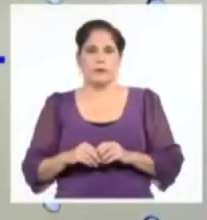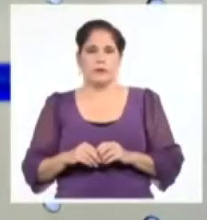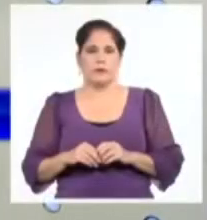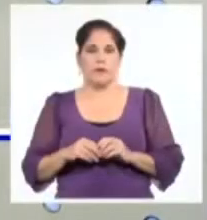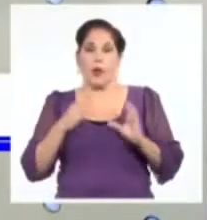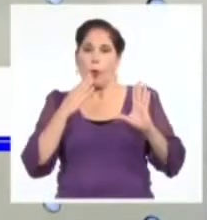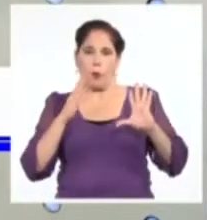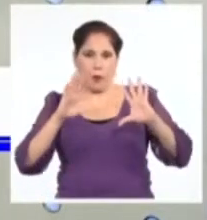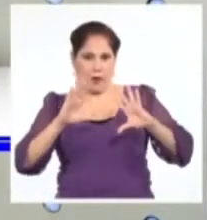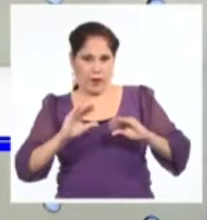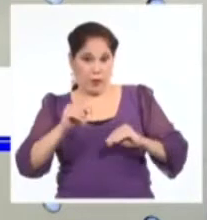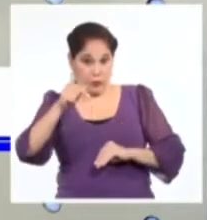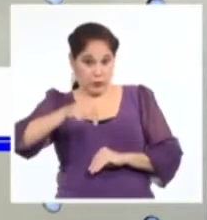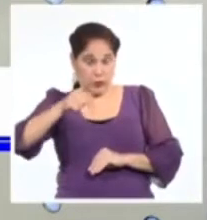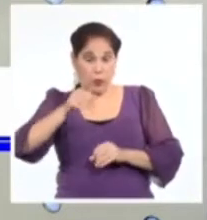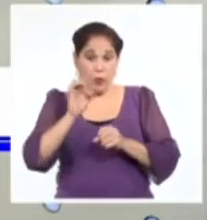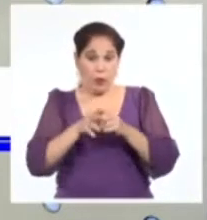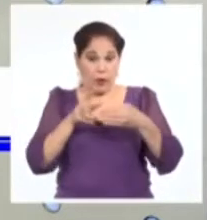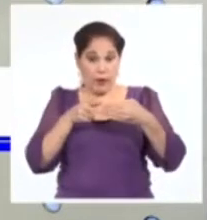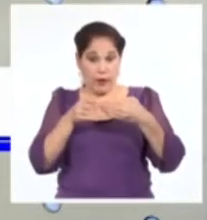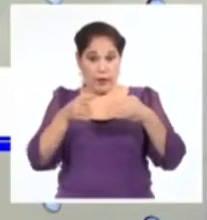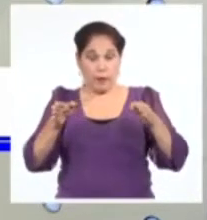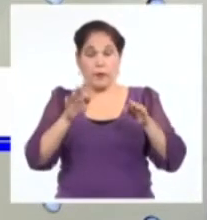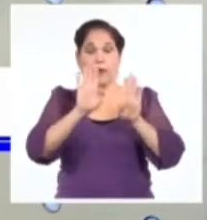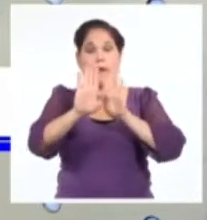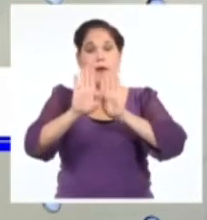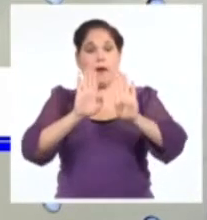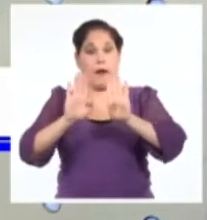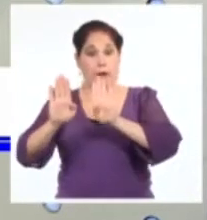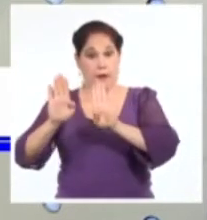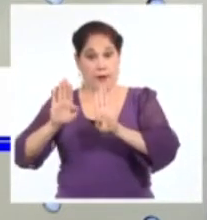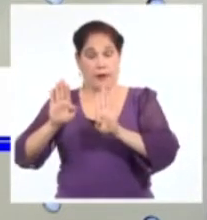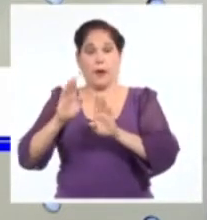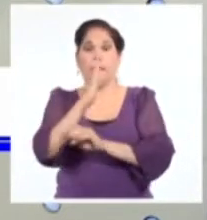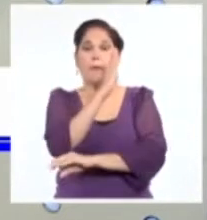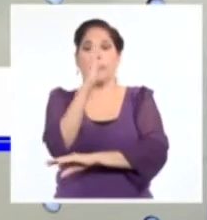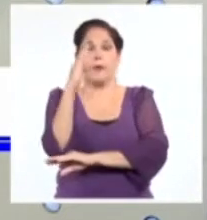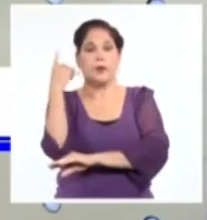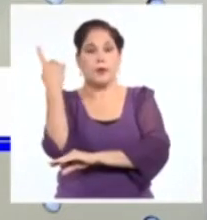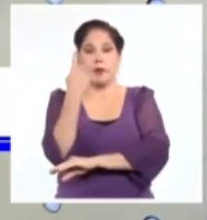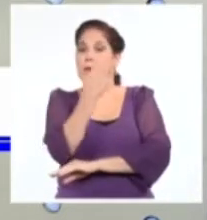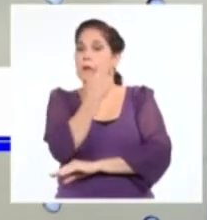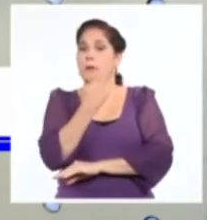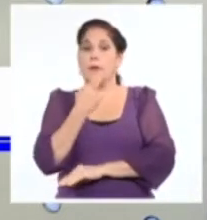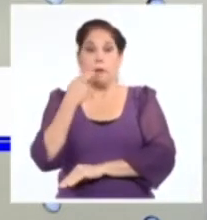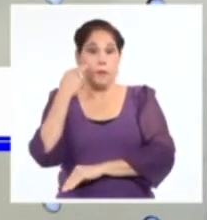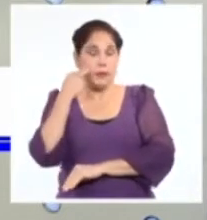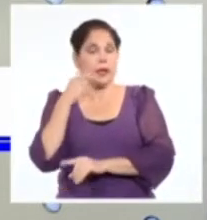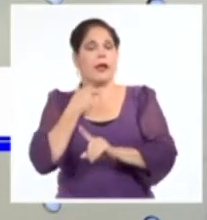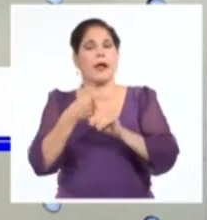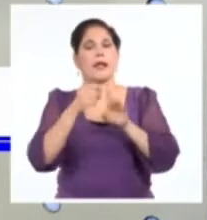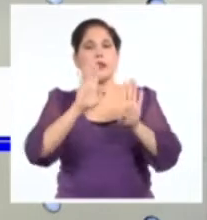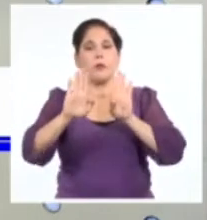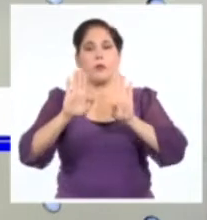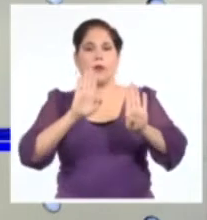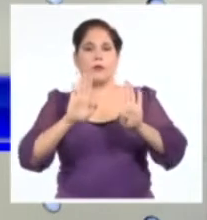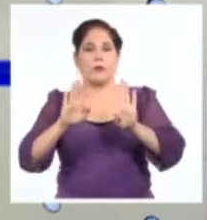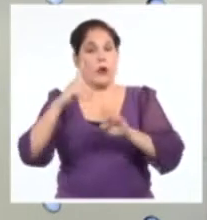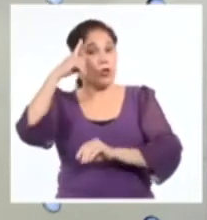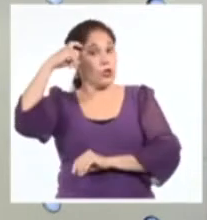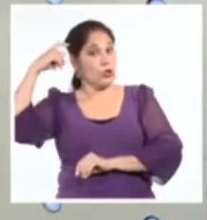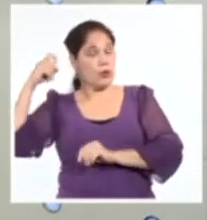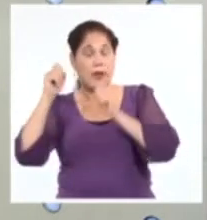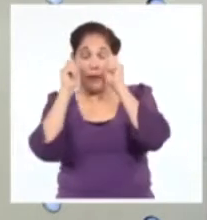Buenas noches, hoy se inauguró en la Galería El Reino de Este Mundo de la Biblioteca Nacional José Martín, la exposición colectiva Soñar